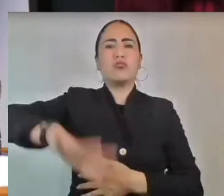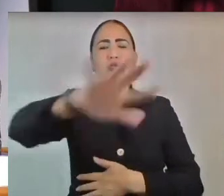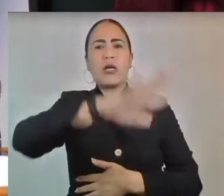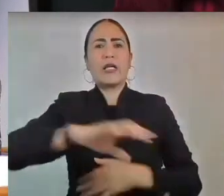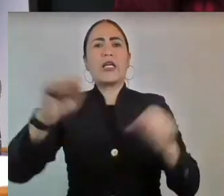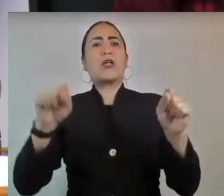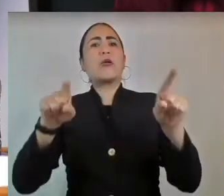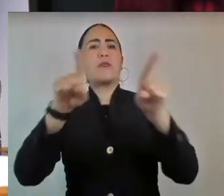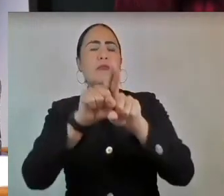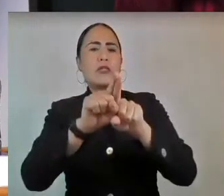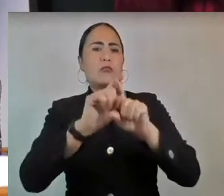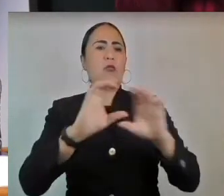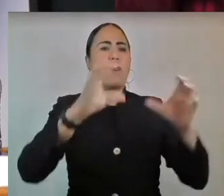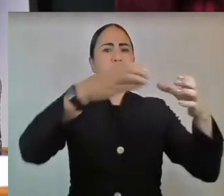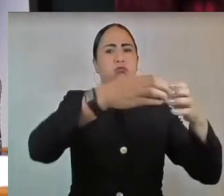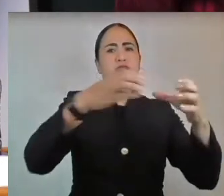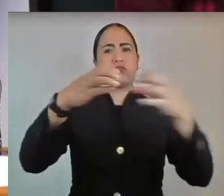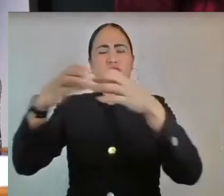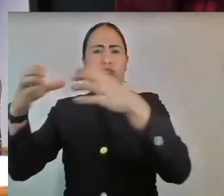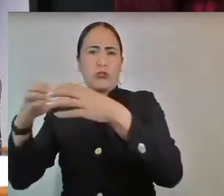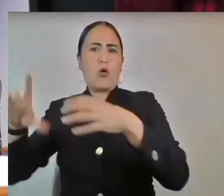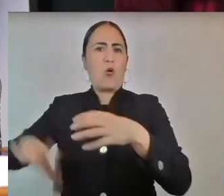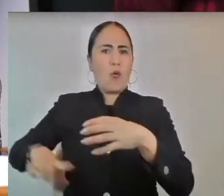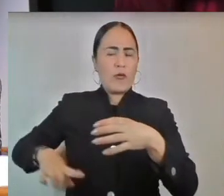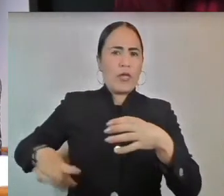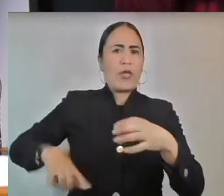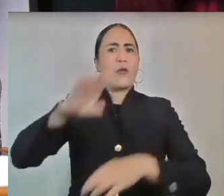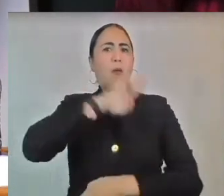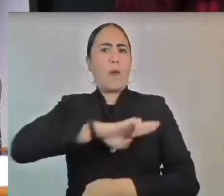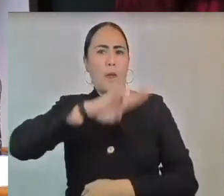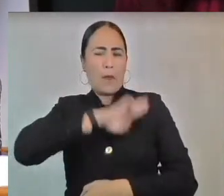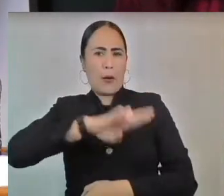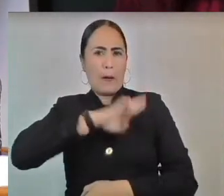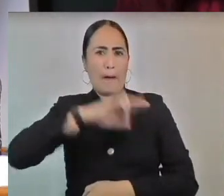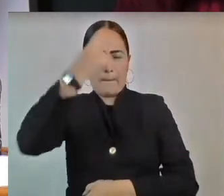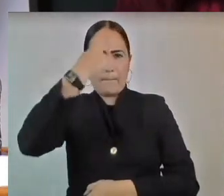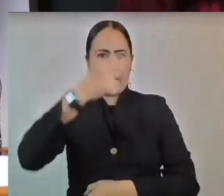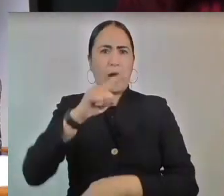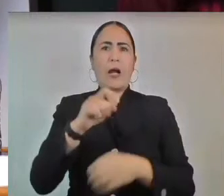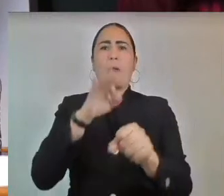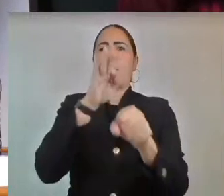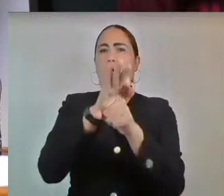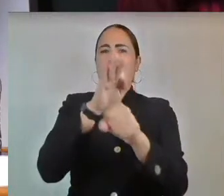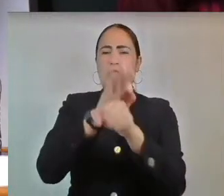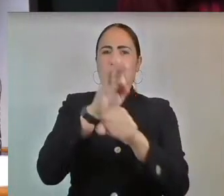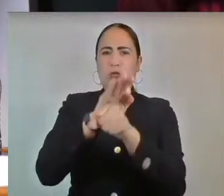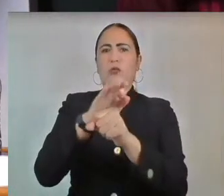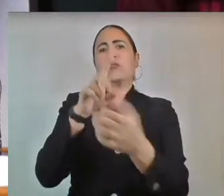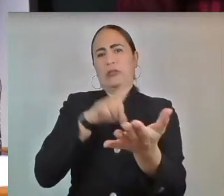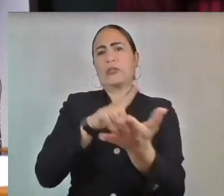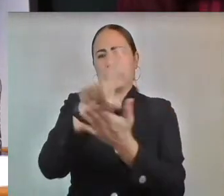públicos y privados que tengan por objeto la protección y defensa de los derechos humanos.